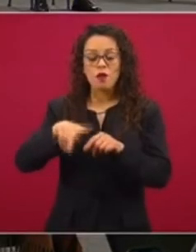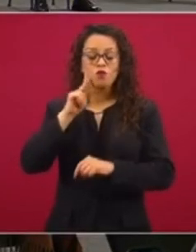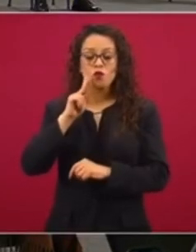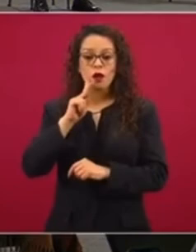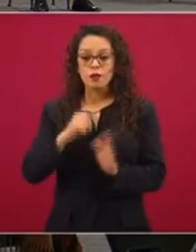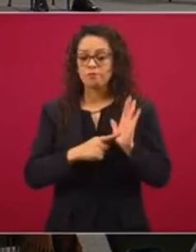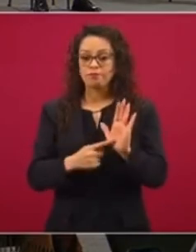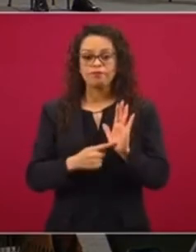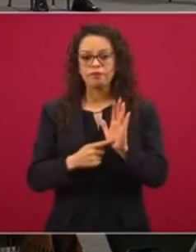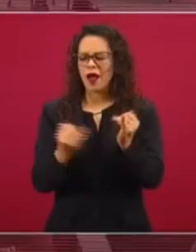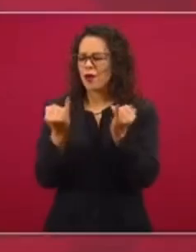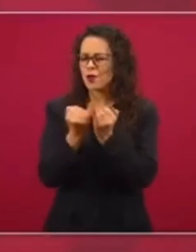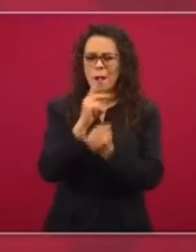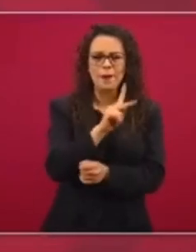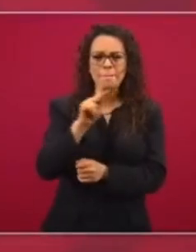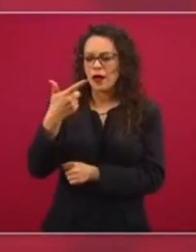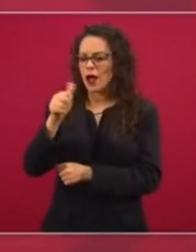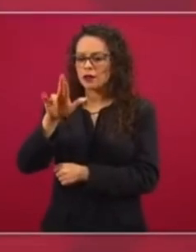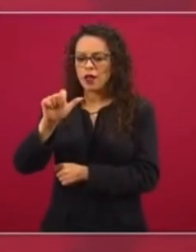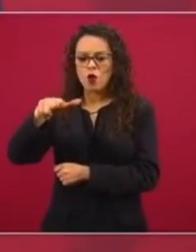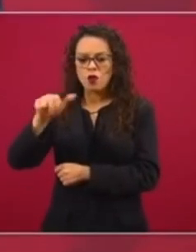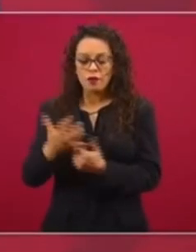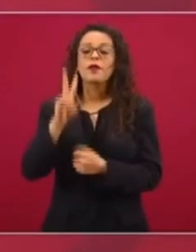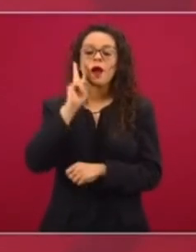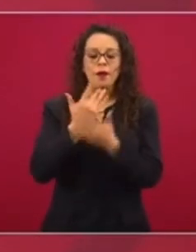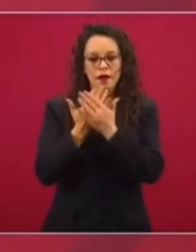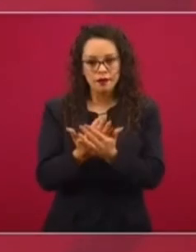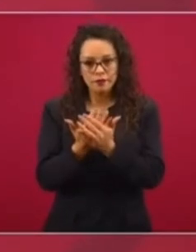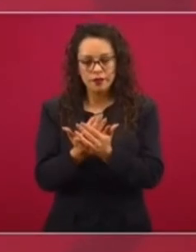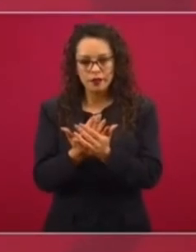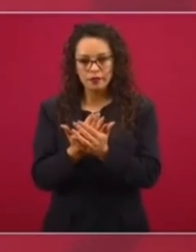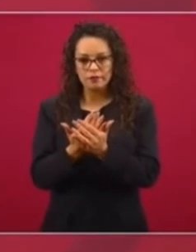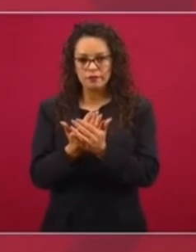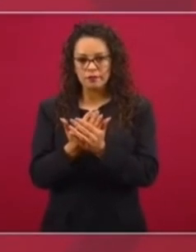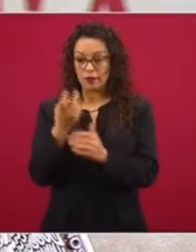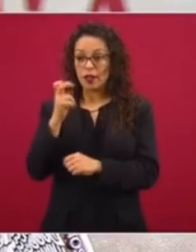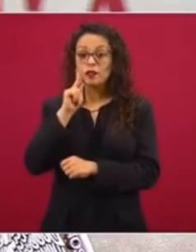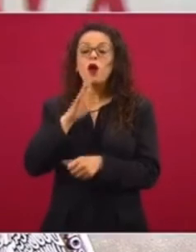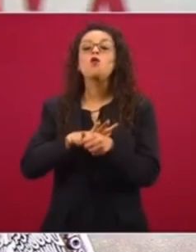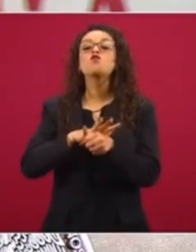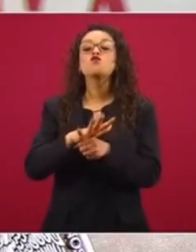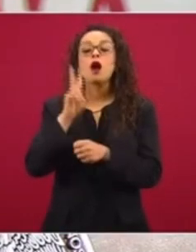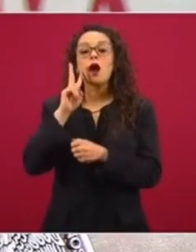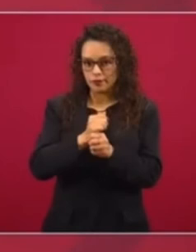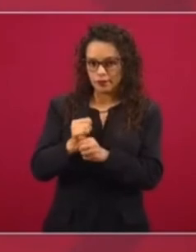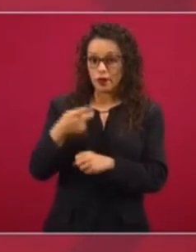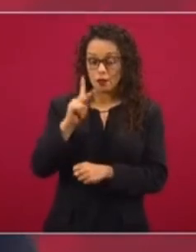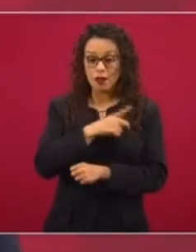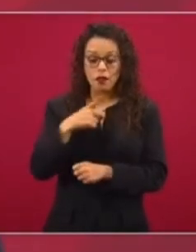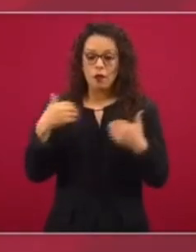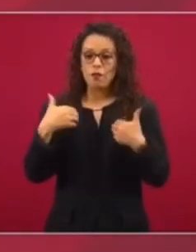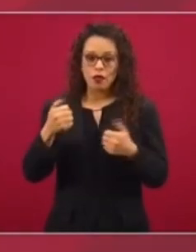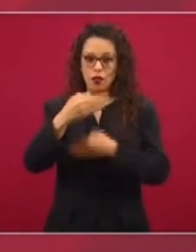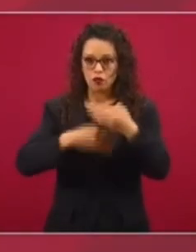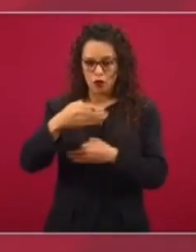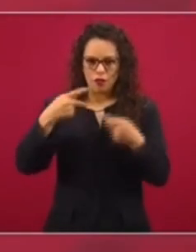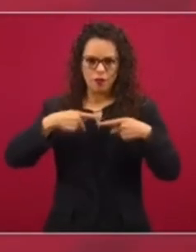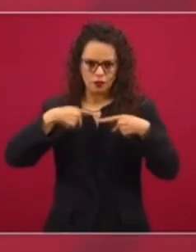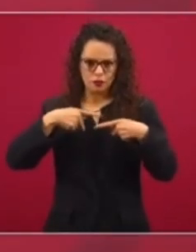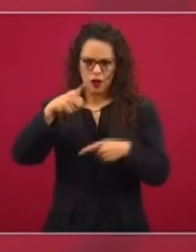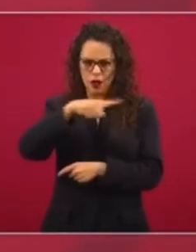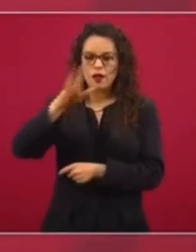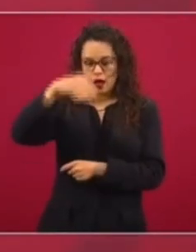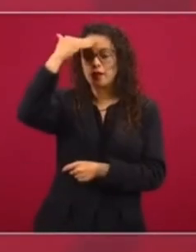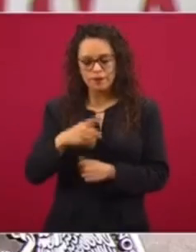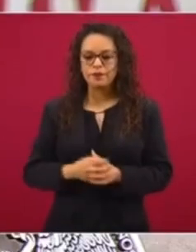mismo que en el caso de Barcelona. Entonces vamos a esperar cuáles son esas pruebas y a quienes se involucran. Nosotros no vamos